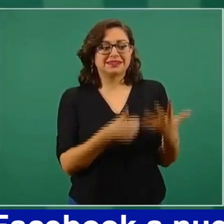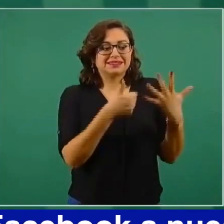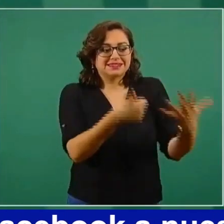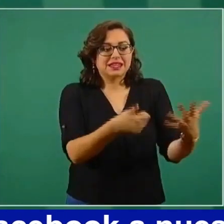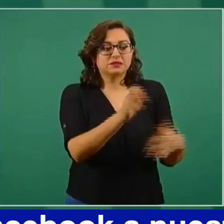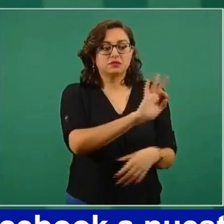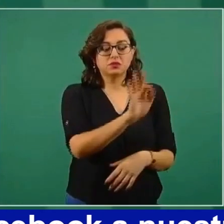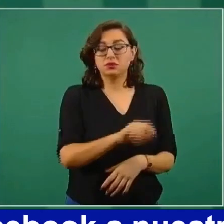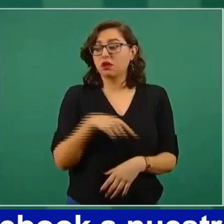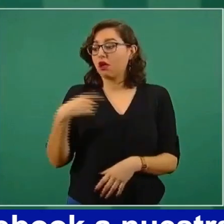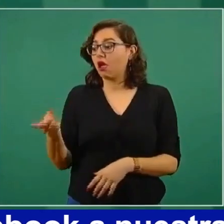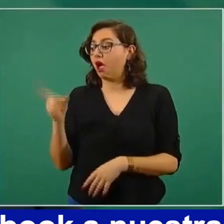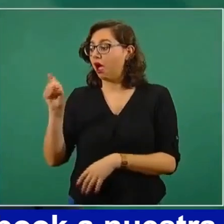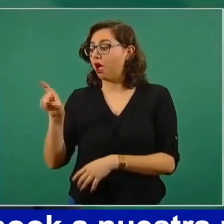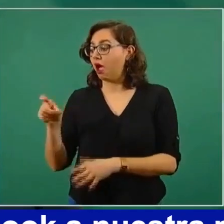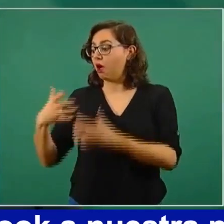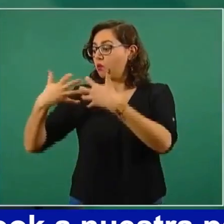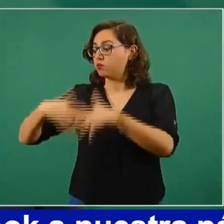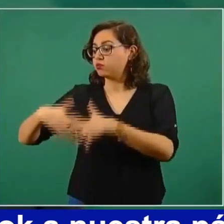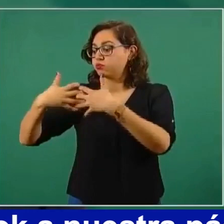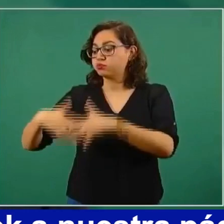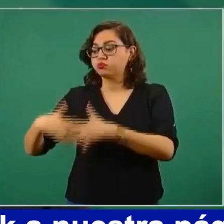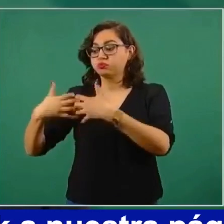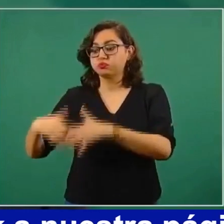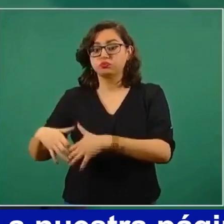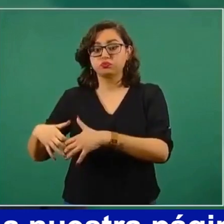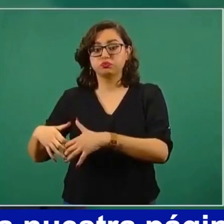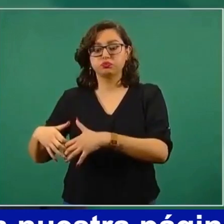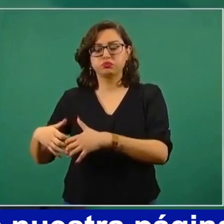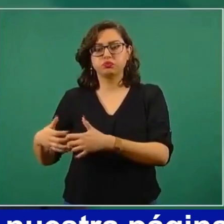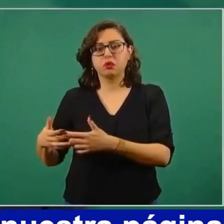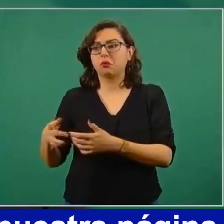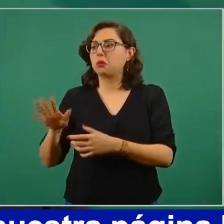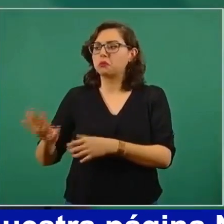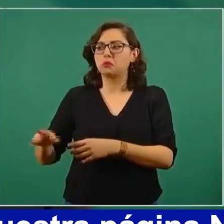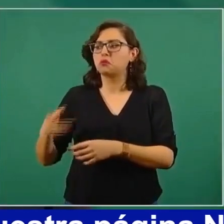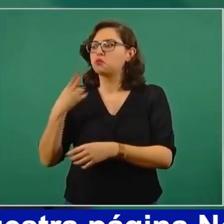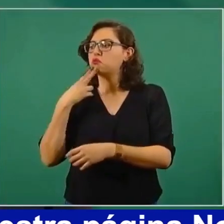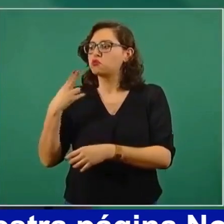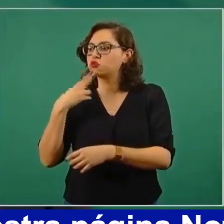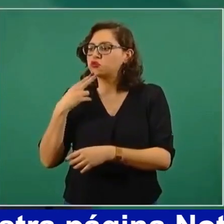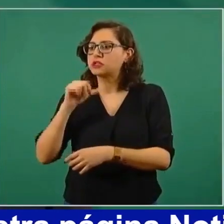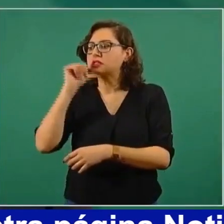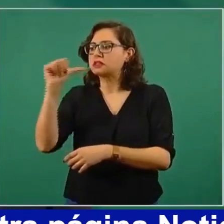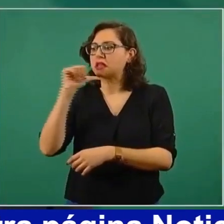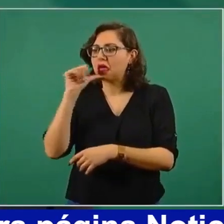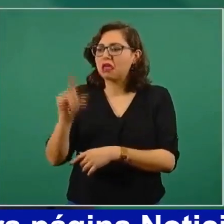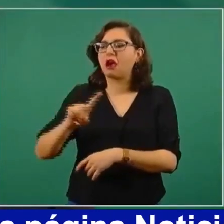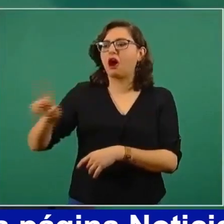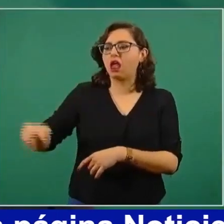Iberdrola? Porque la Comisión Federal de Electricidad es una empresa pública,